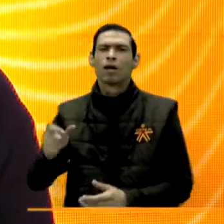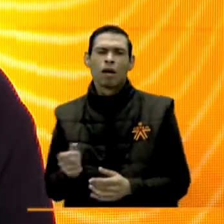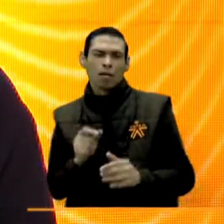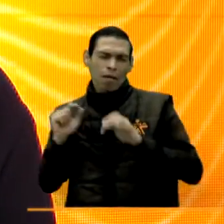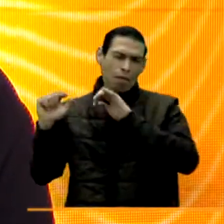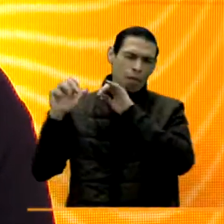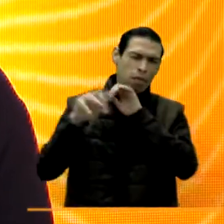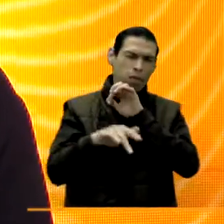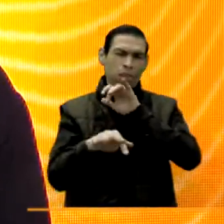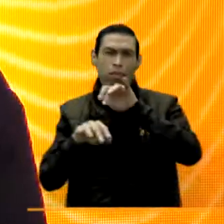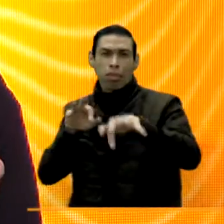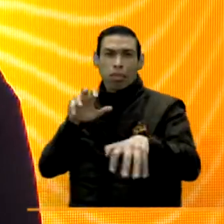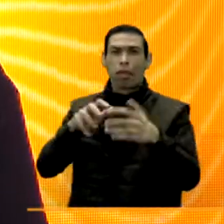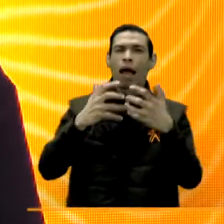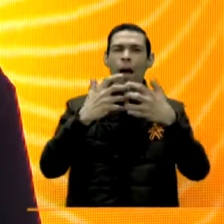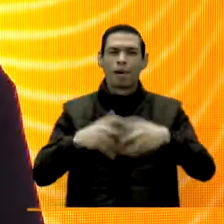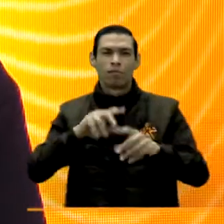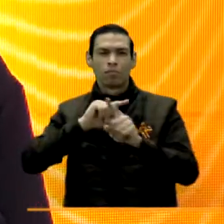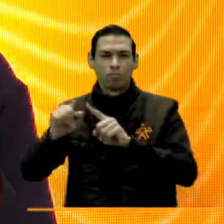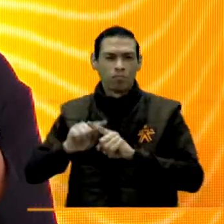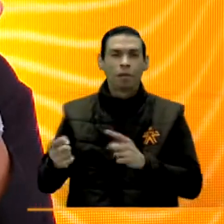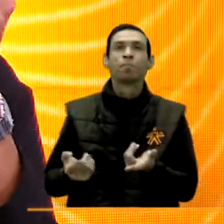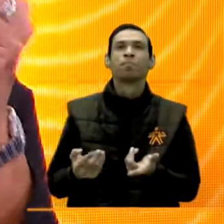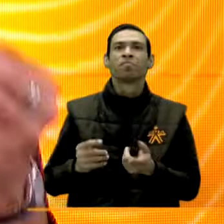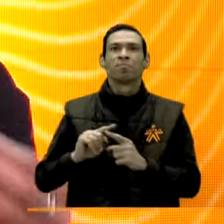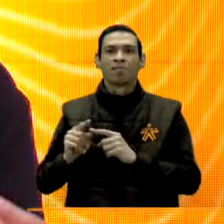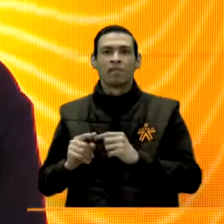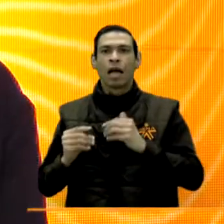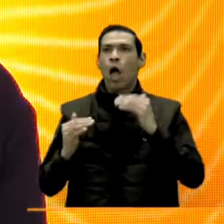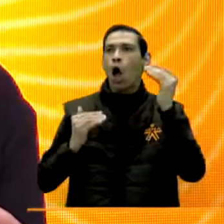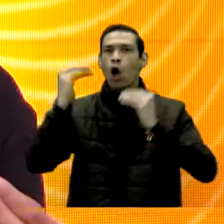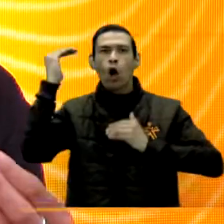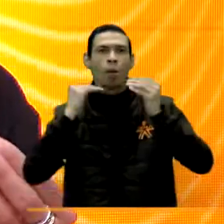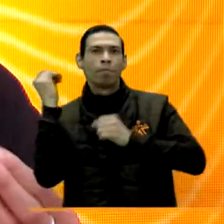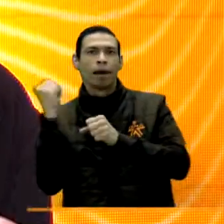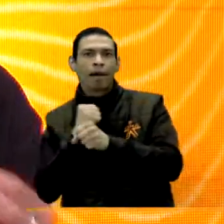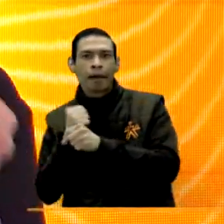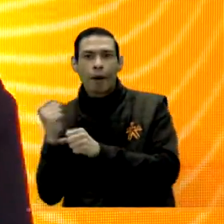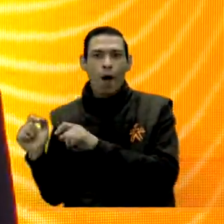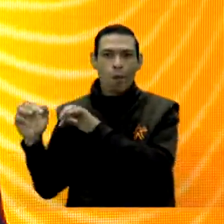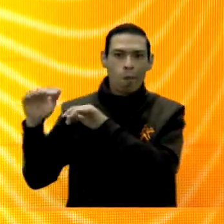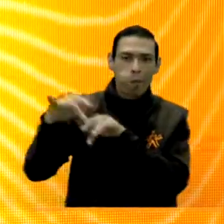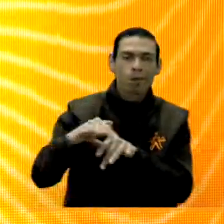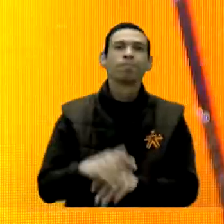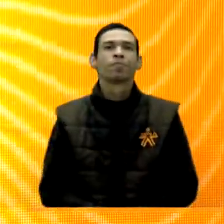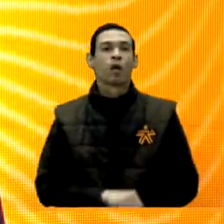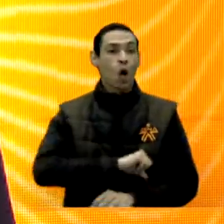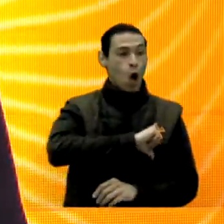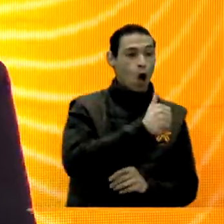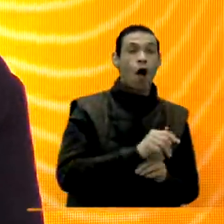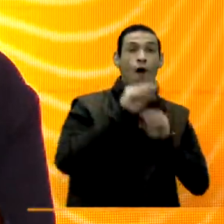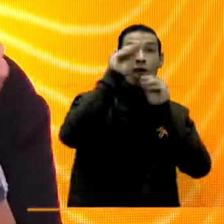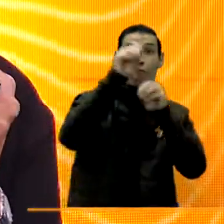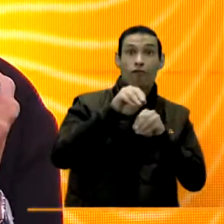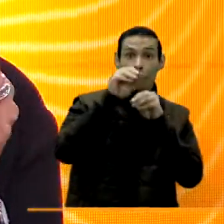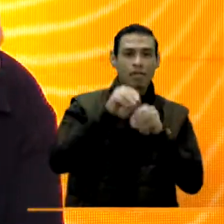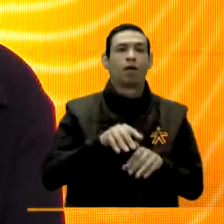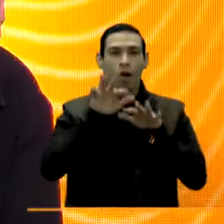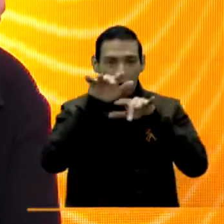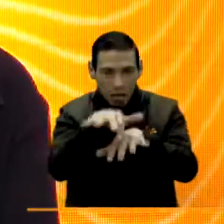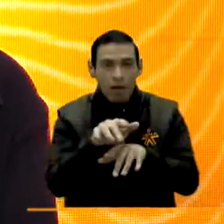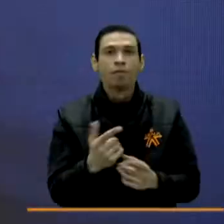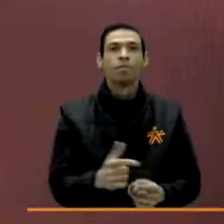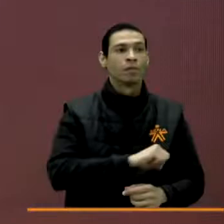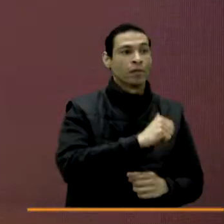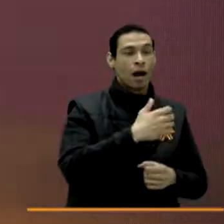visitaban una misma empresa, entonces lo visitaban desde competencias laborales, lo visitaban desde formación, desde la AP.